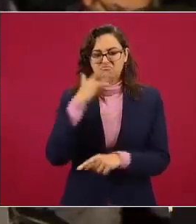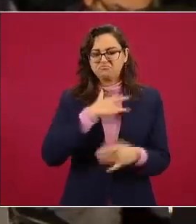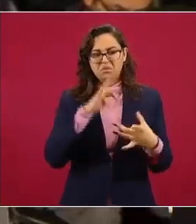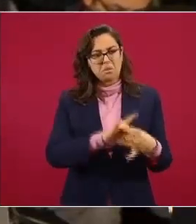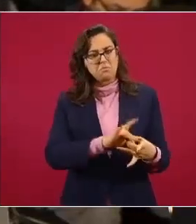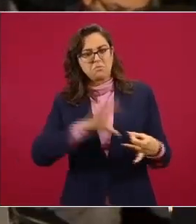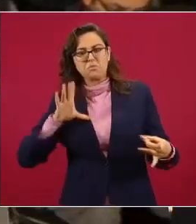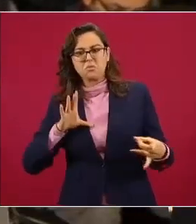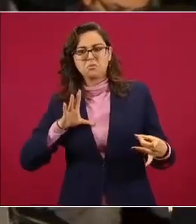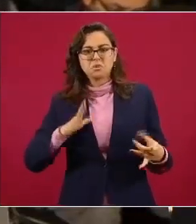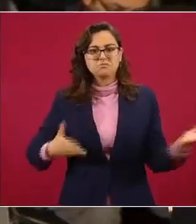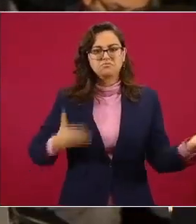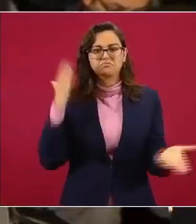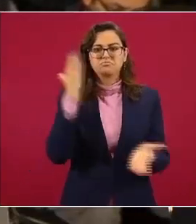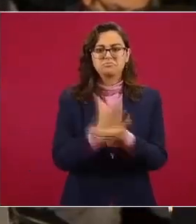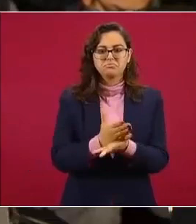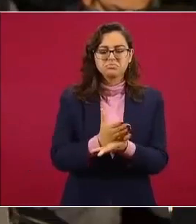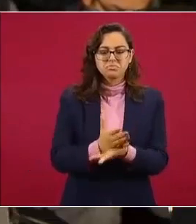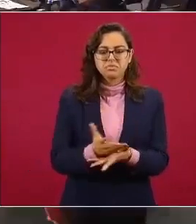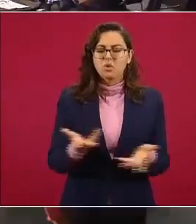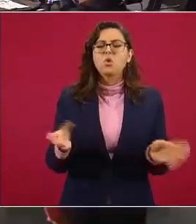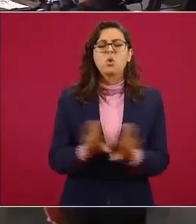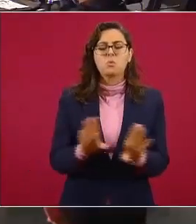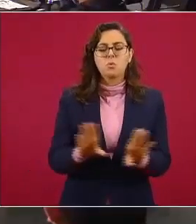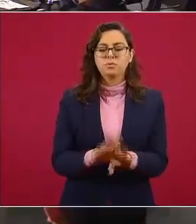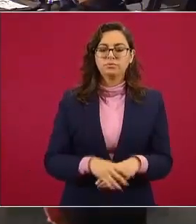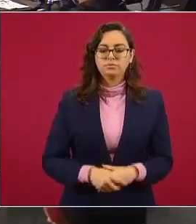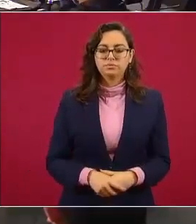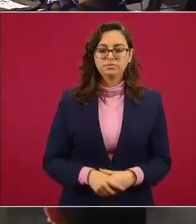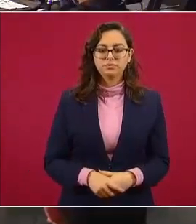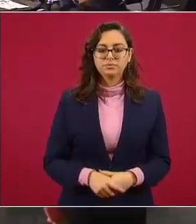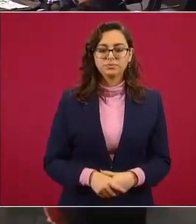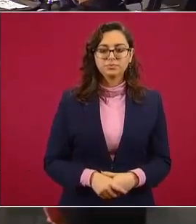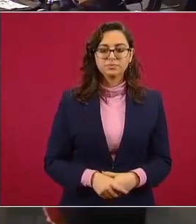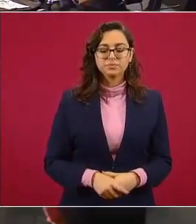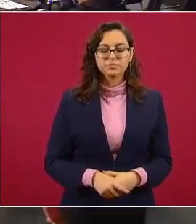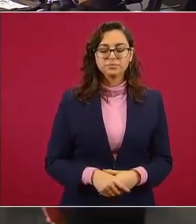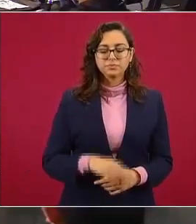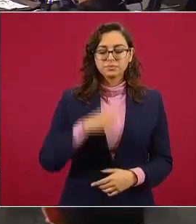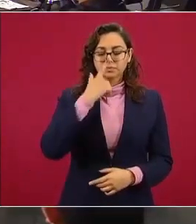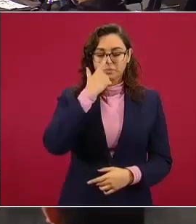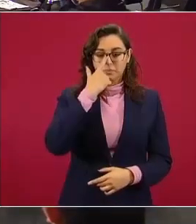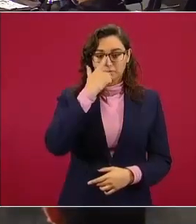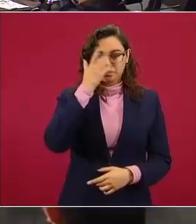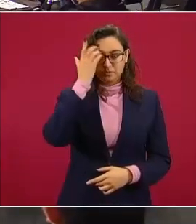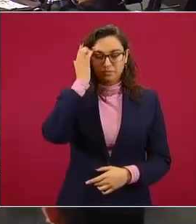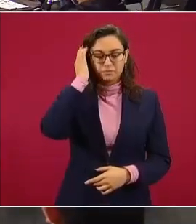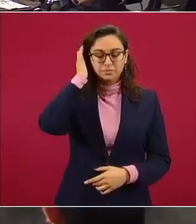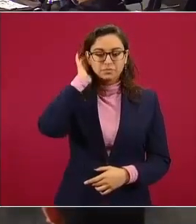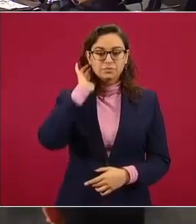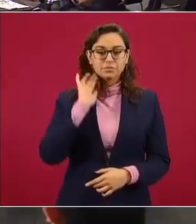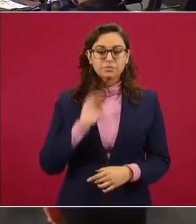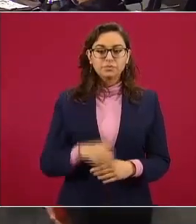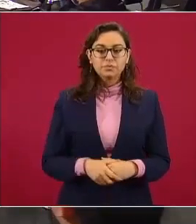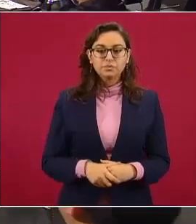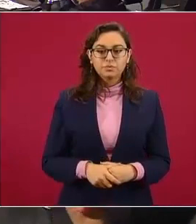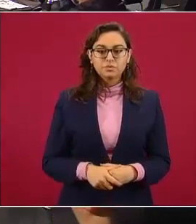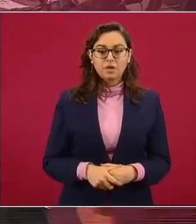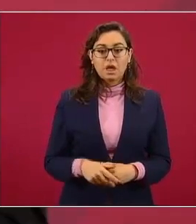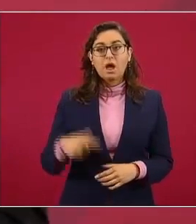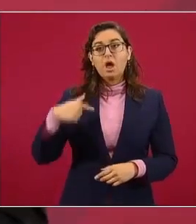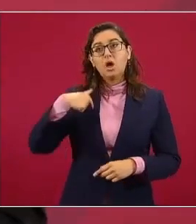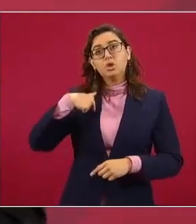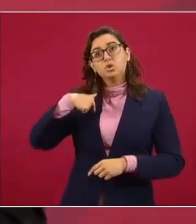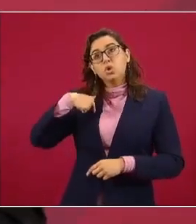lo que podría pasar o dejar de hacer México bueno no no entraría yo al terreno de la especulación te